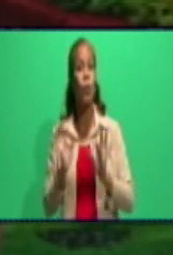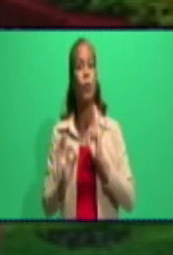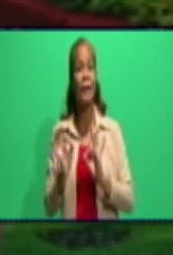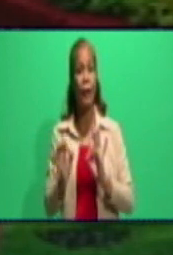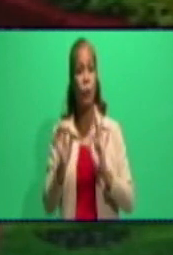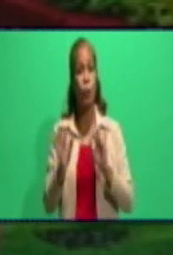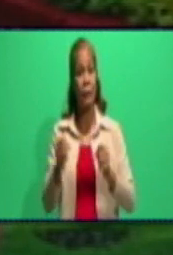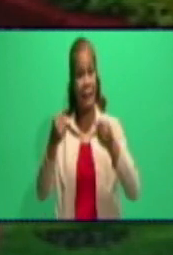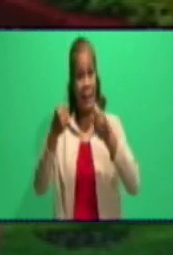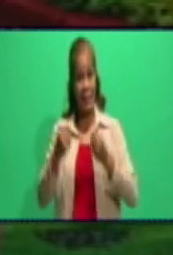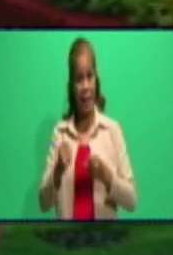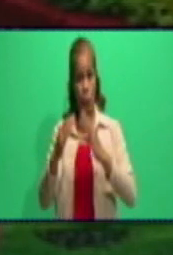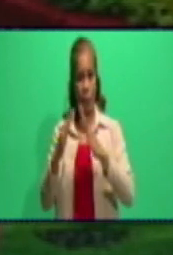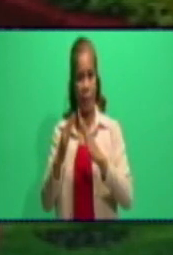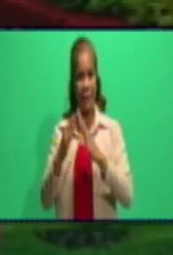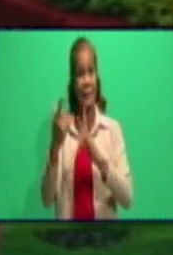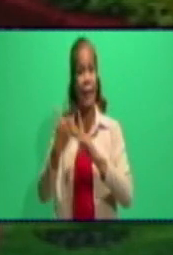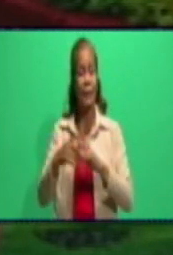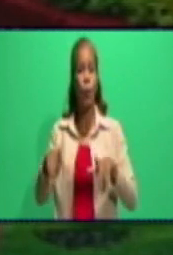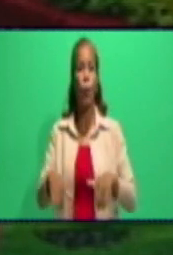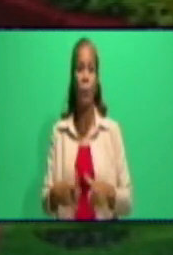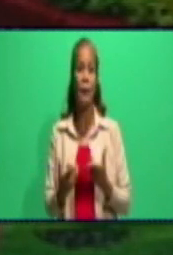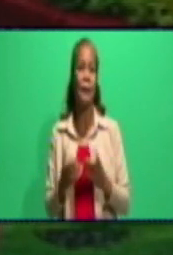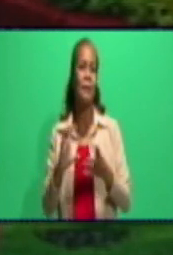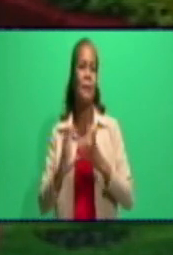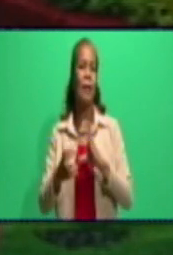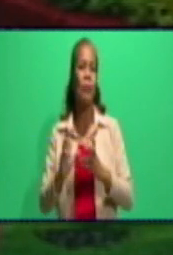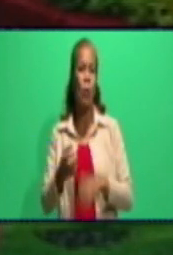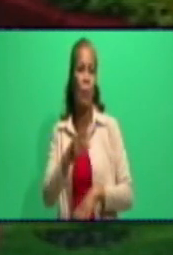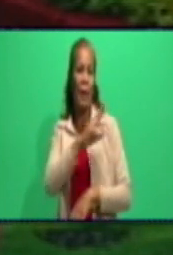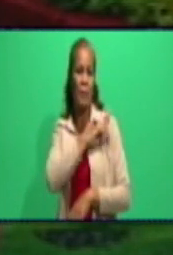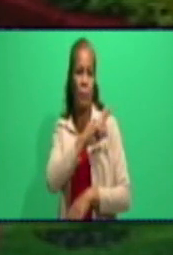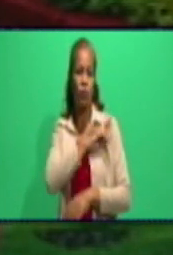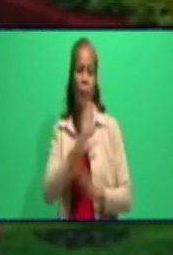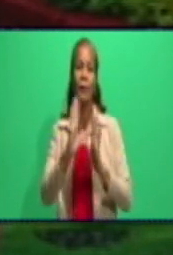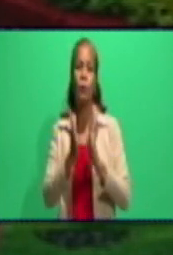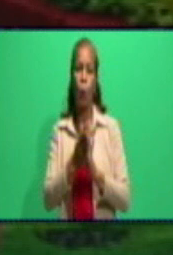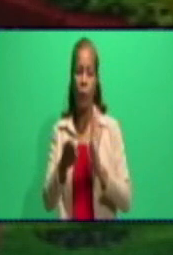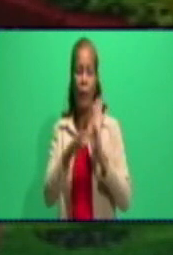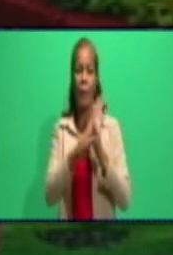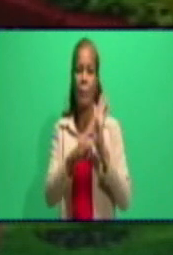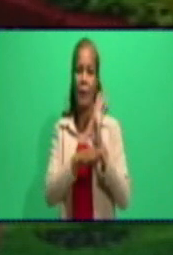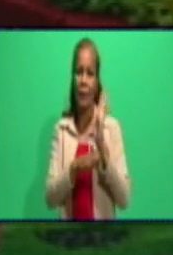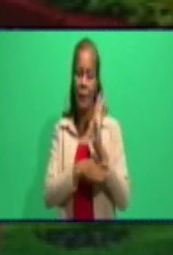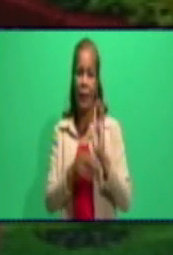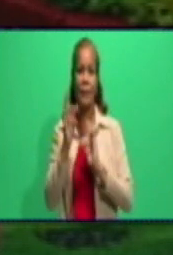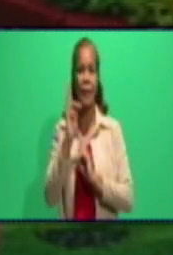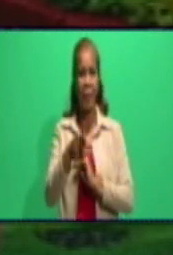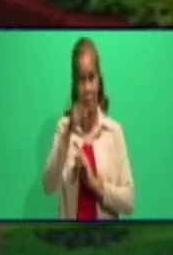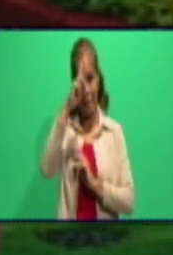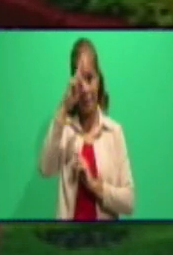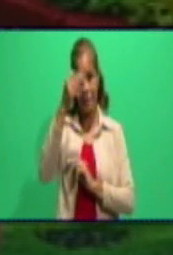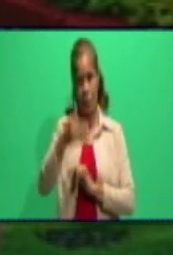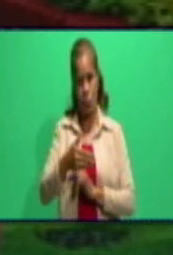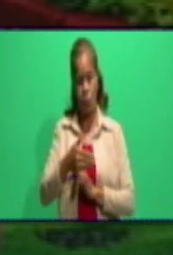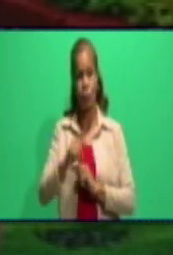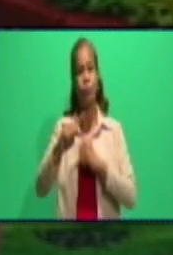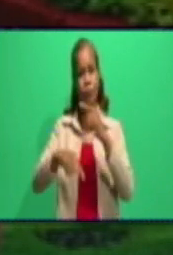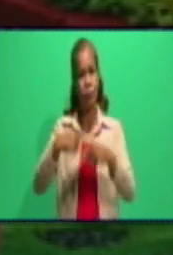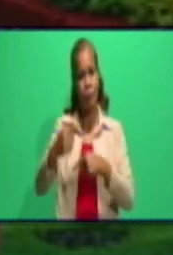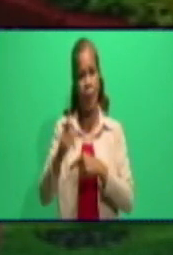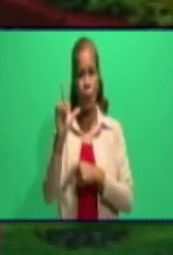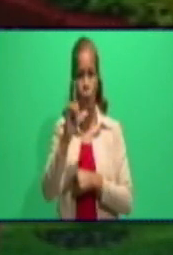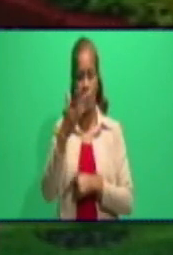casa y cumplir de manera responsable las medidas que indica el Ministerio de Salud Pública. Volveremos el lunes.